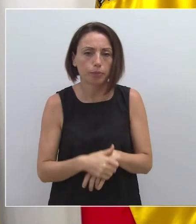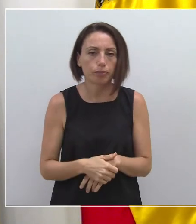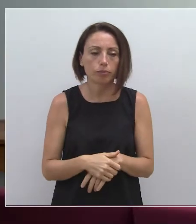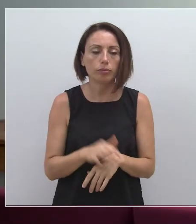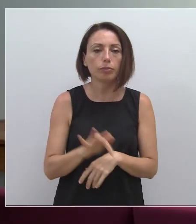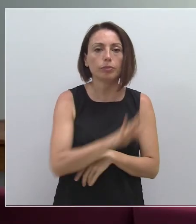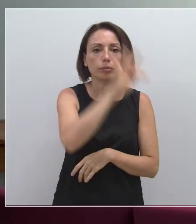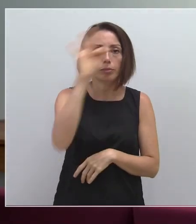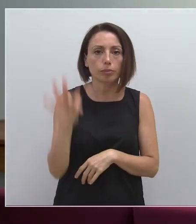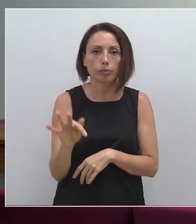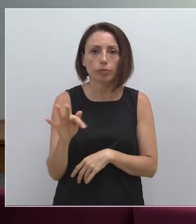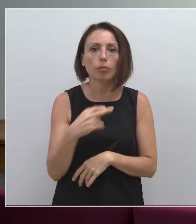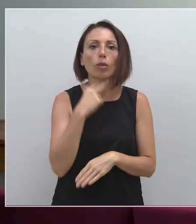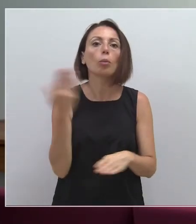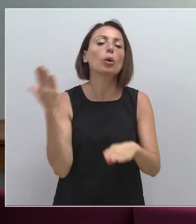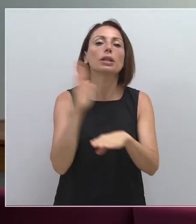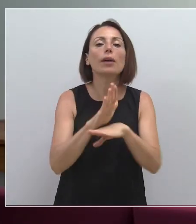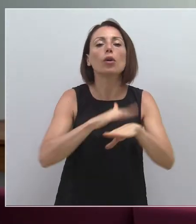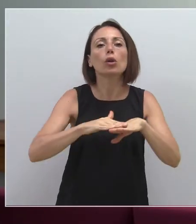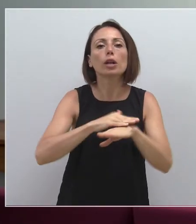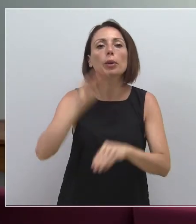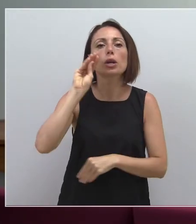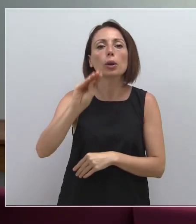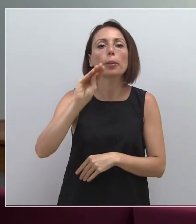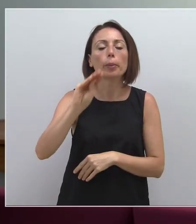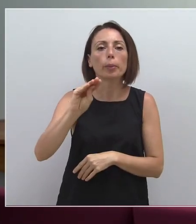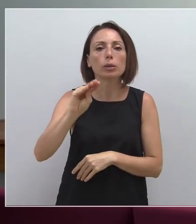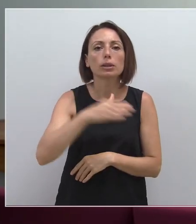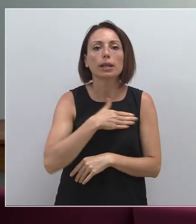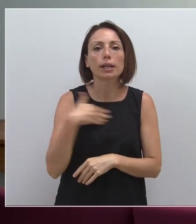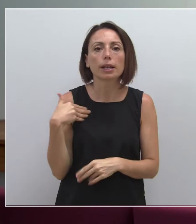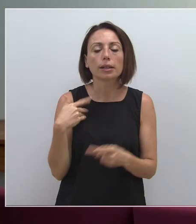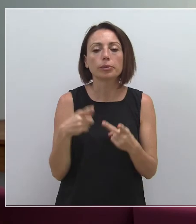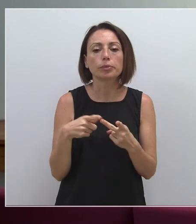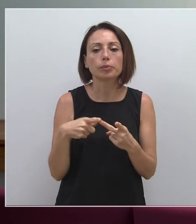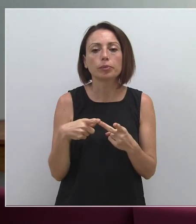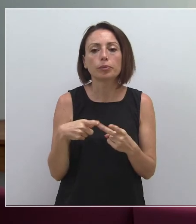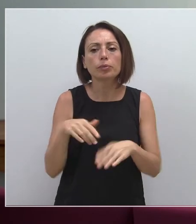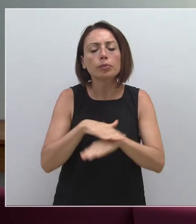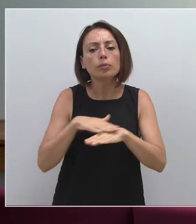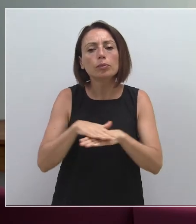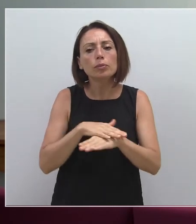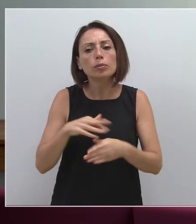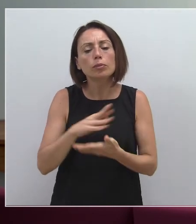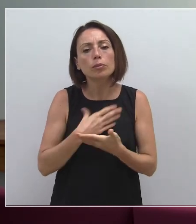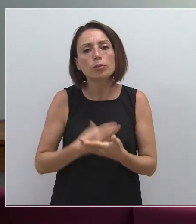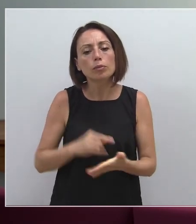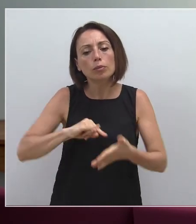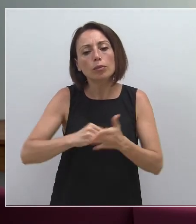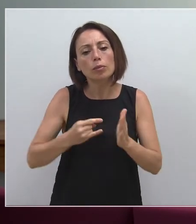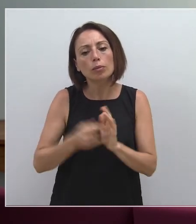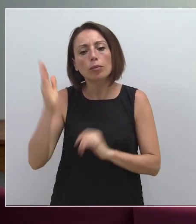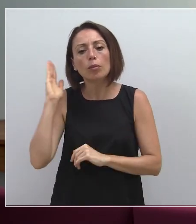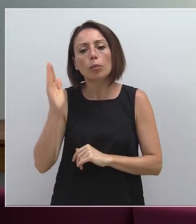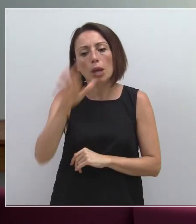siguiente pregunta es para la portavoz del Gobierno. ¿En qué base, perdón, en base a qué afirman desde el Gobierno regional que su plan contra los golpes